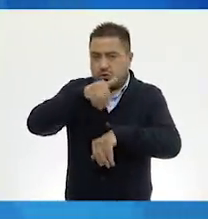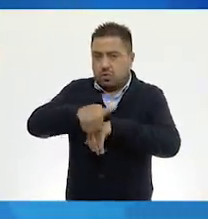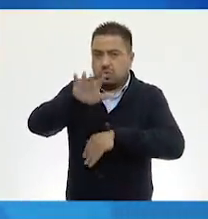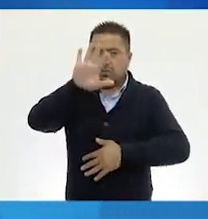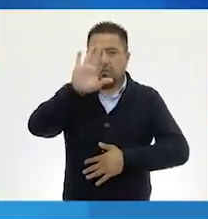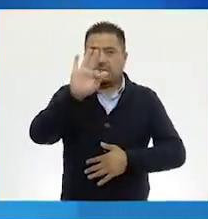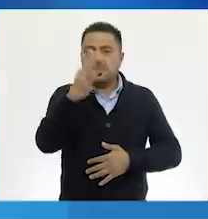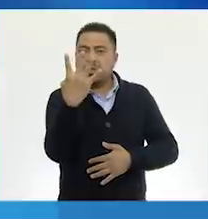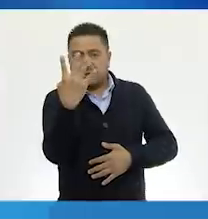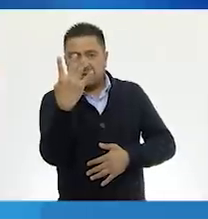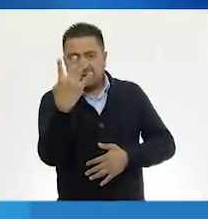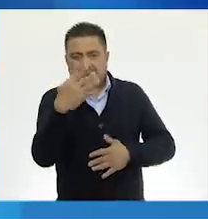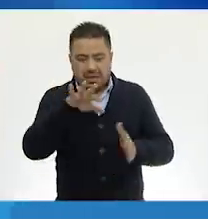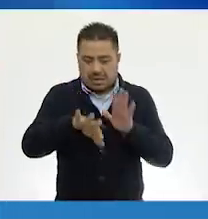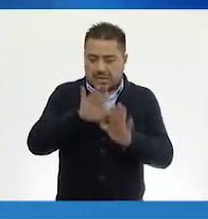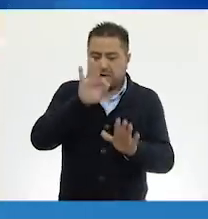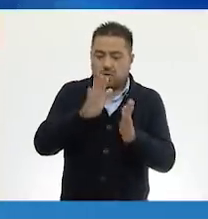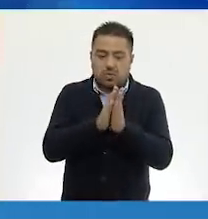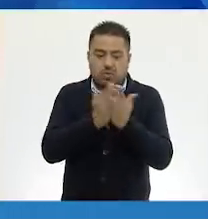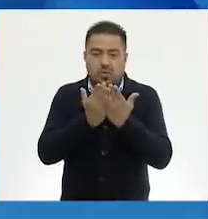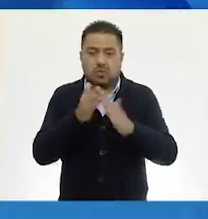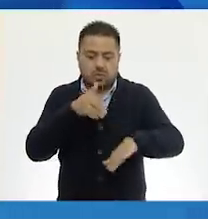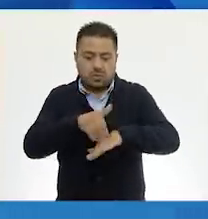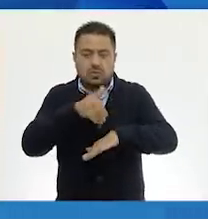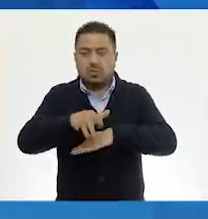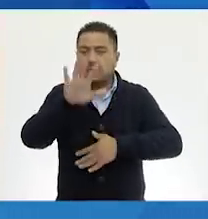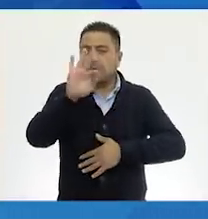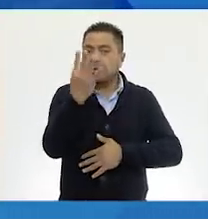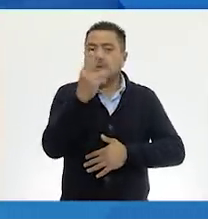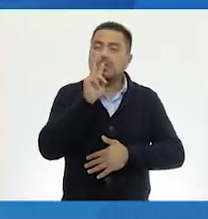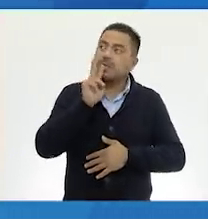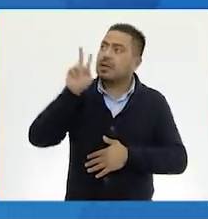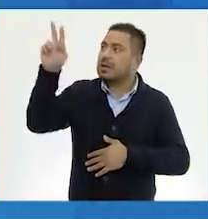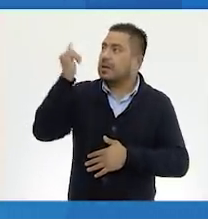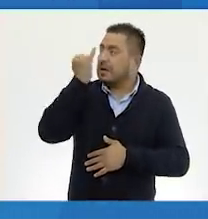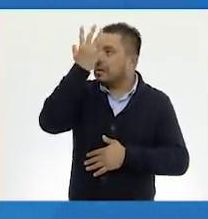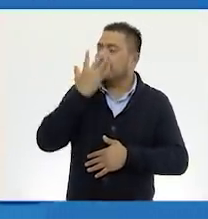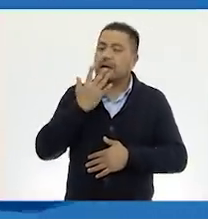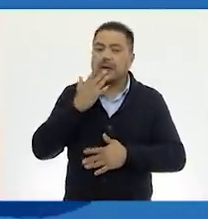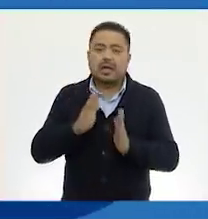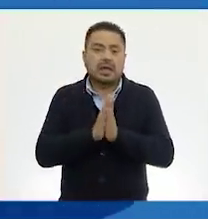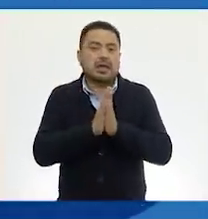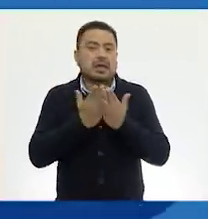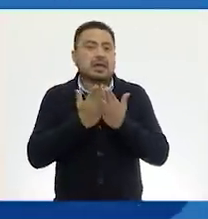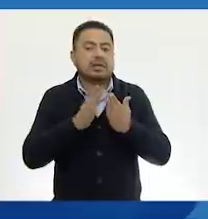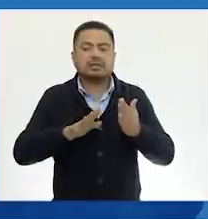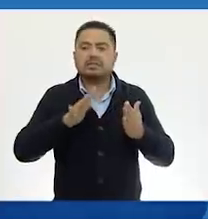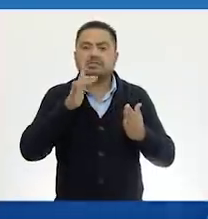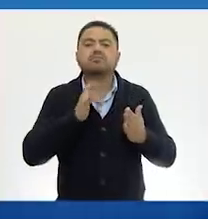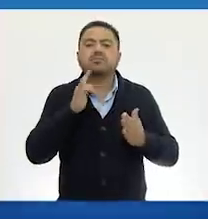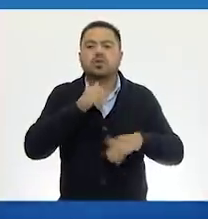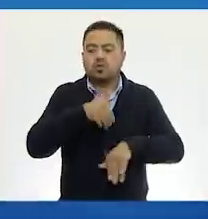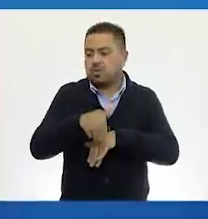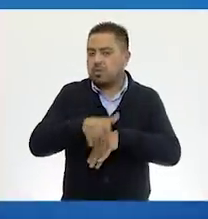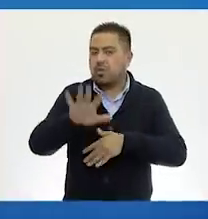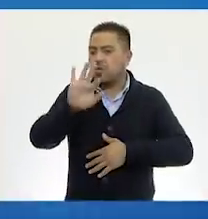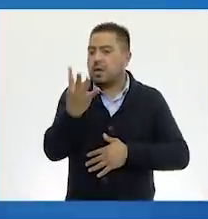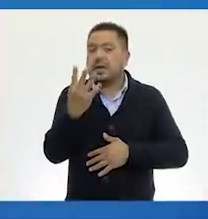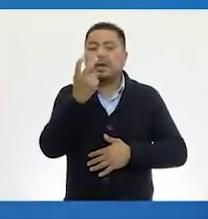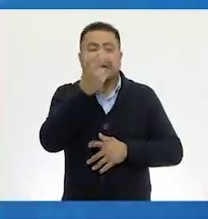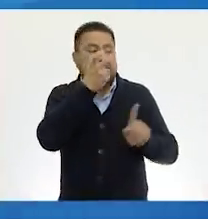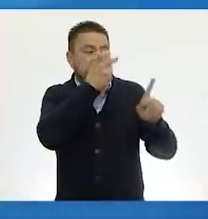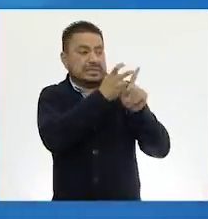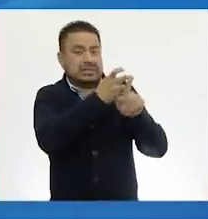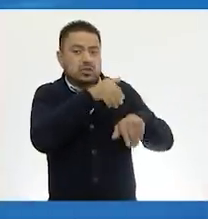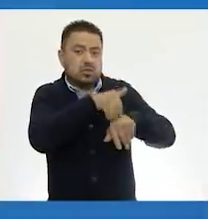cuarenta cuatro. A ver, la página cuarenta y cuatro. Mira, ahí la estamos viendo en la pantalla, el libro de desafíos, página cuarenta cuatro. Esta